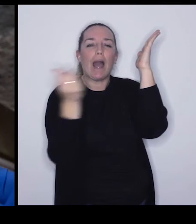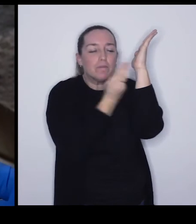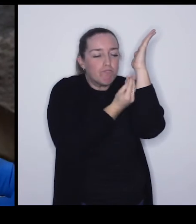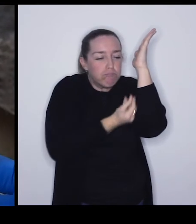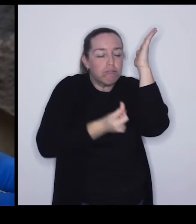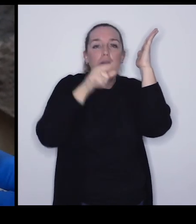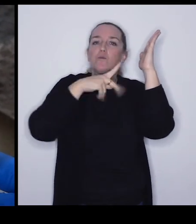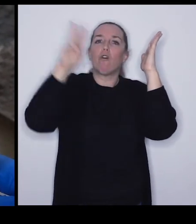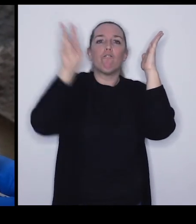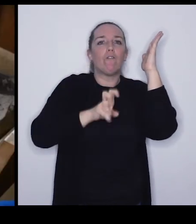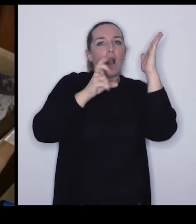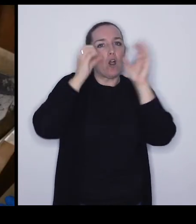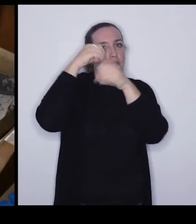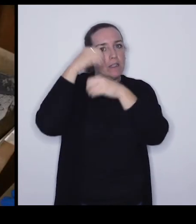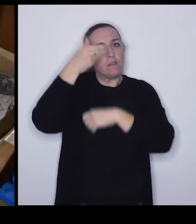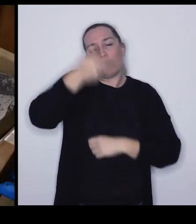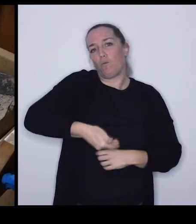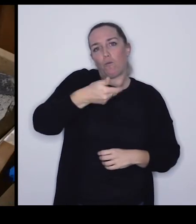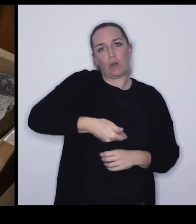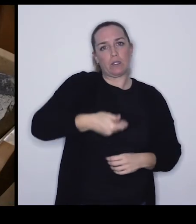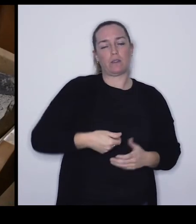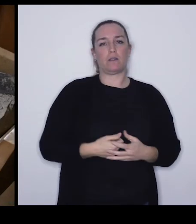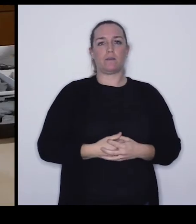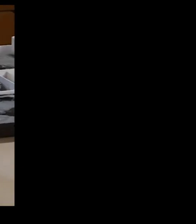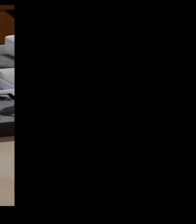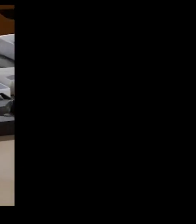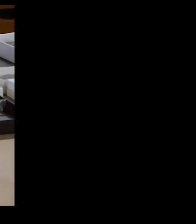valor científico... ...muy muy importante.